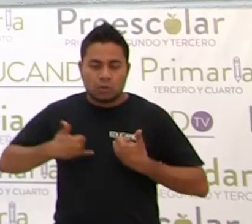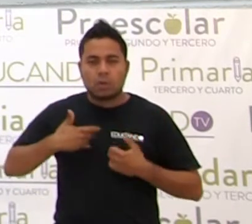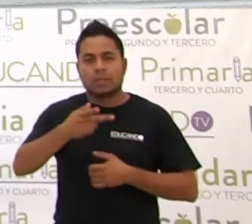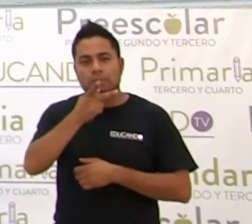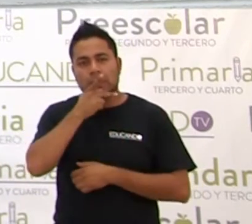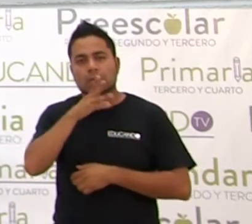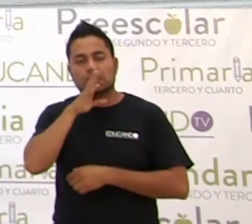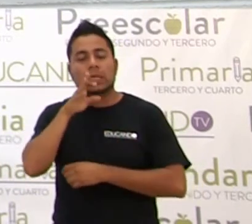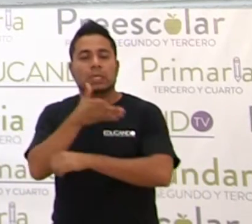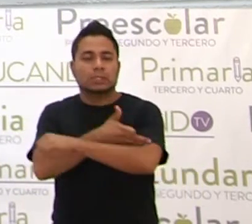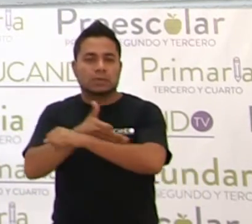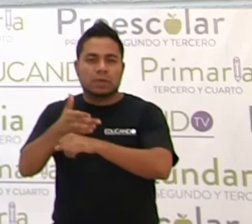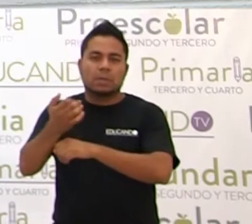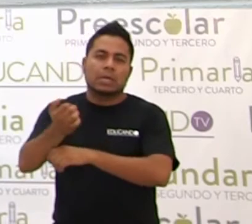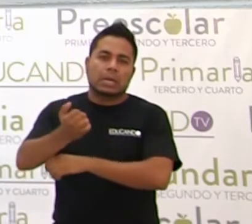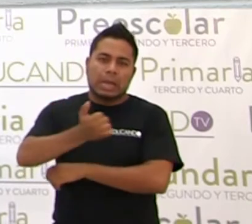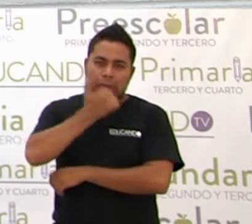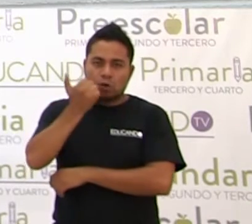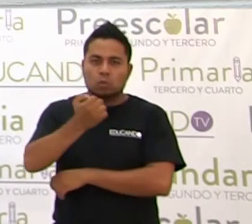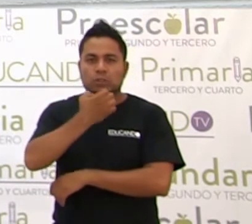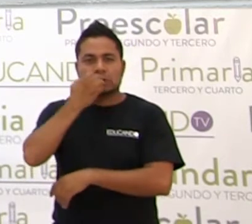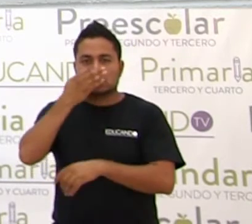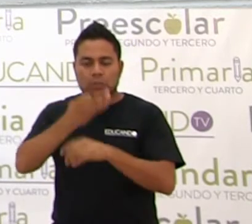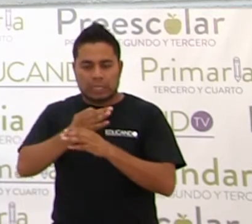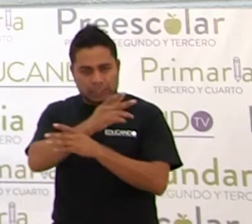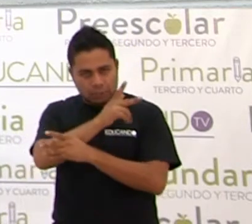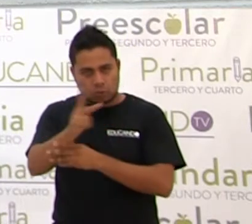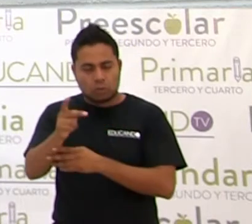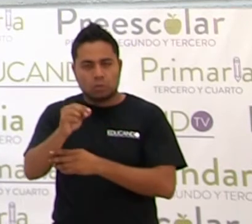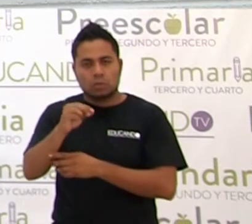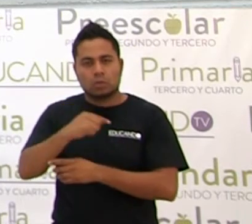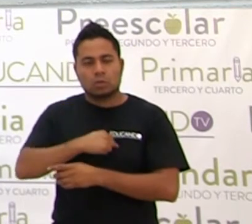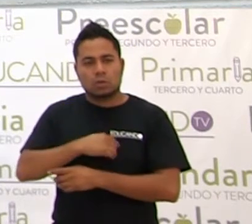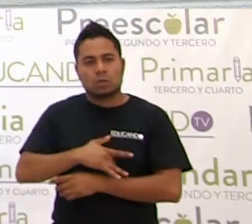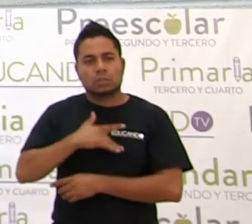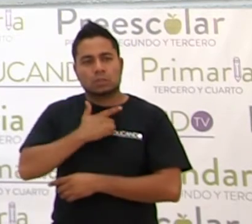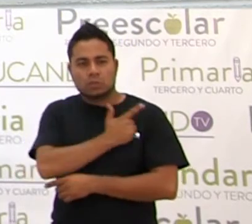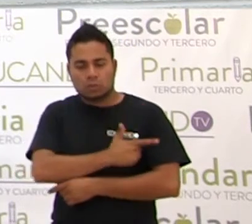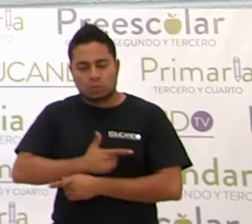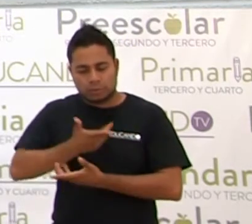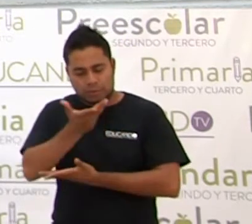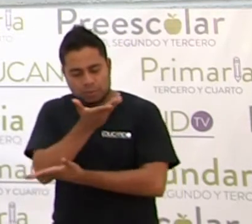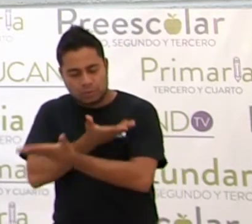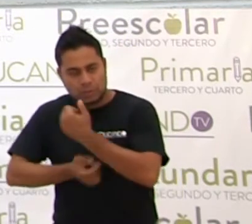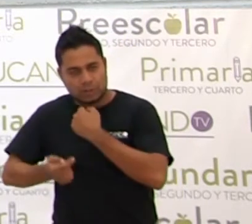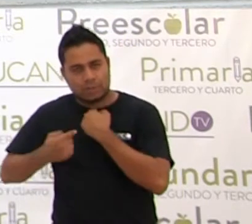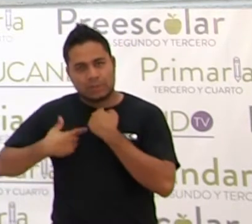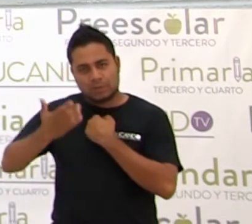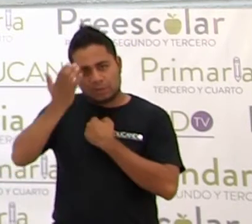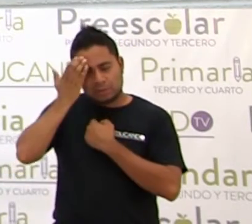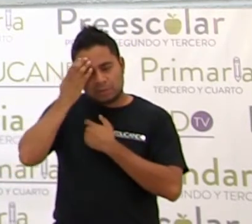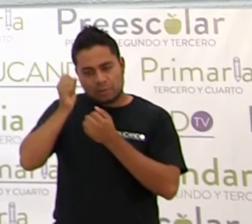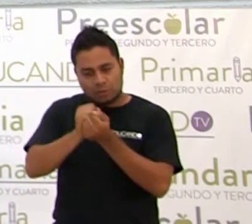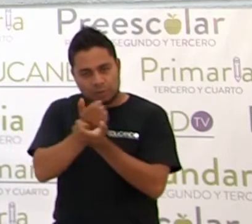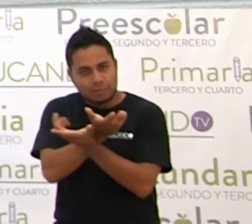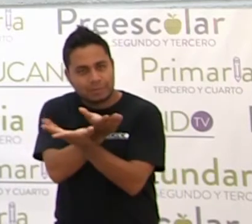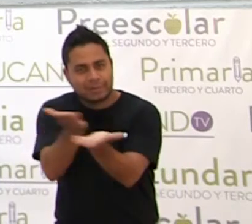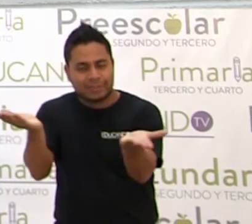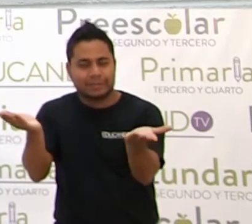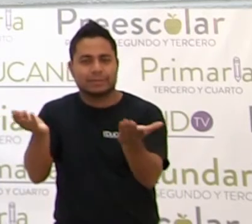familia, estudiantes, pues me dio mucho gusto compartir mis conocimientos con ustedes.